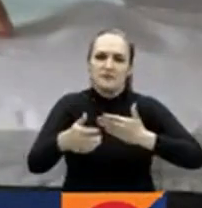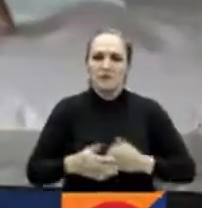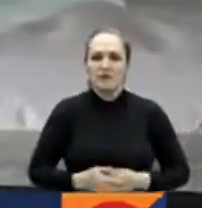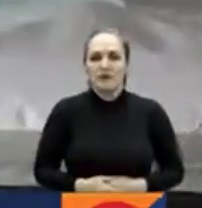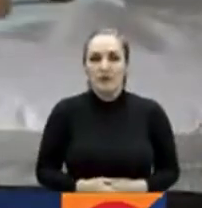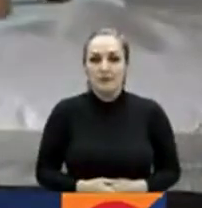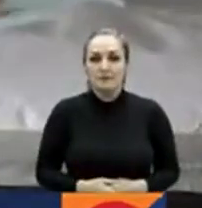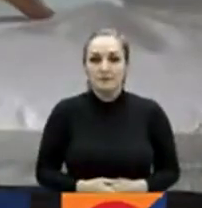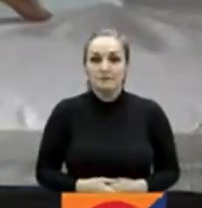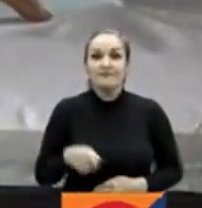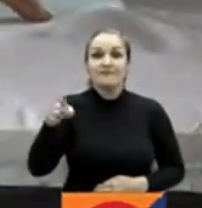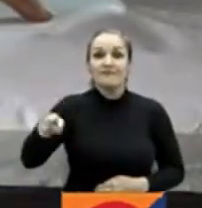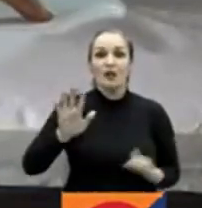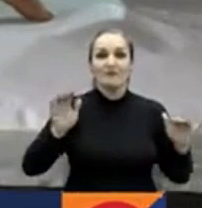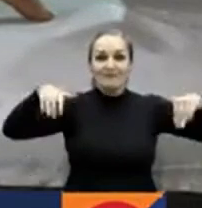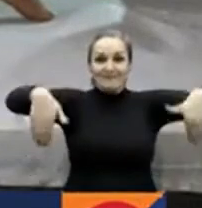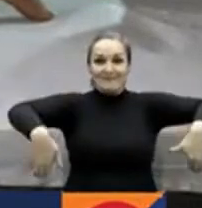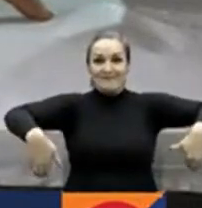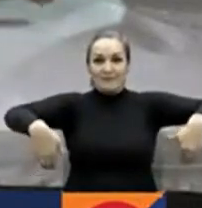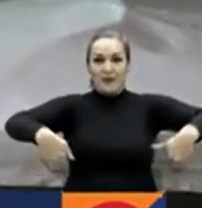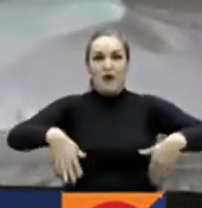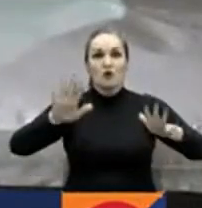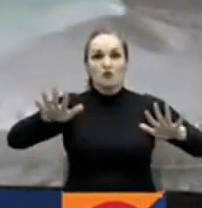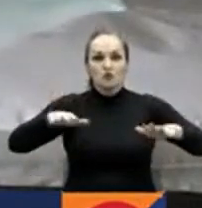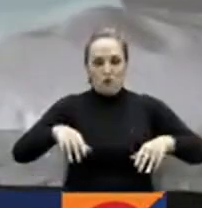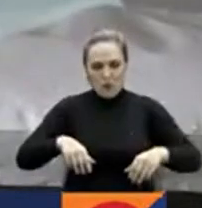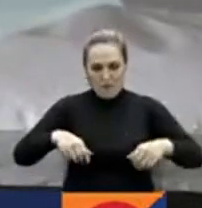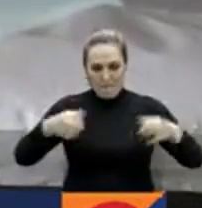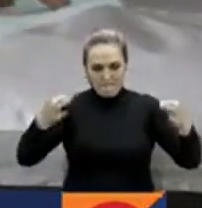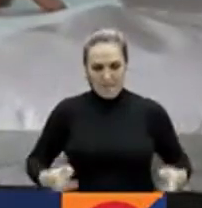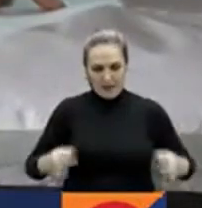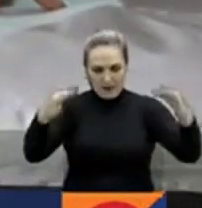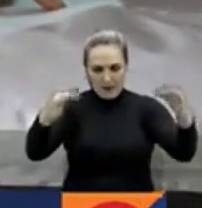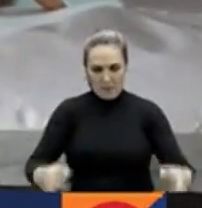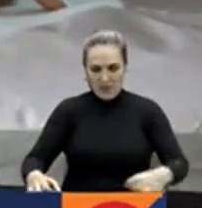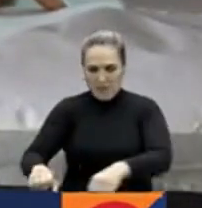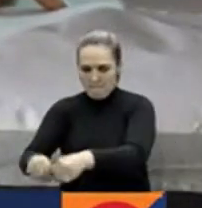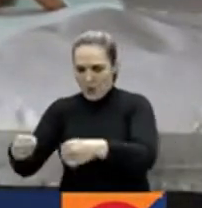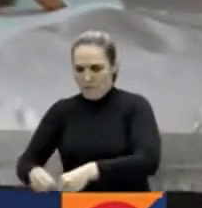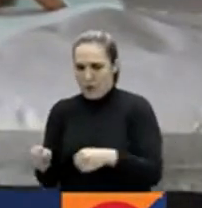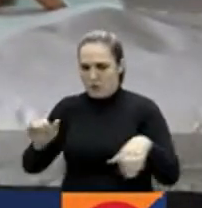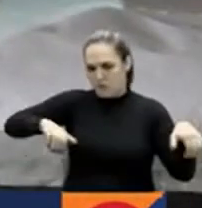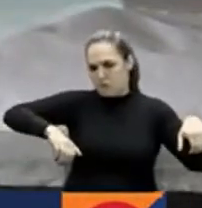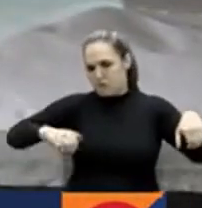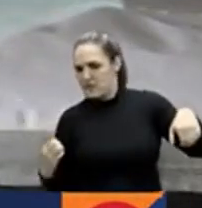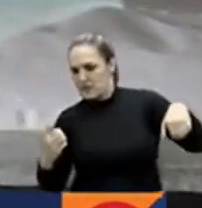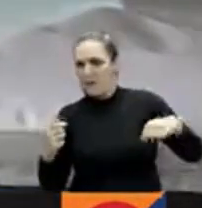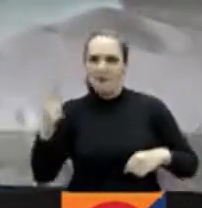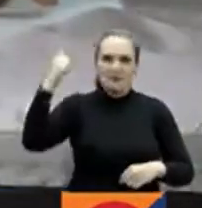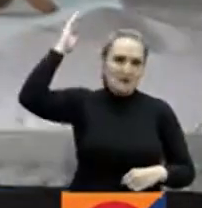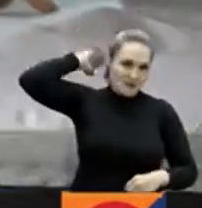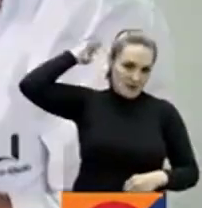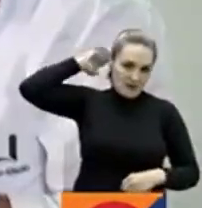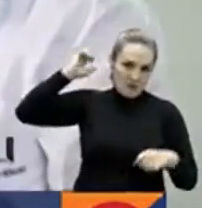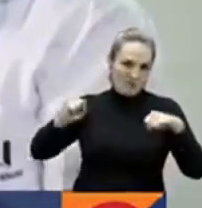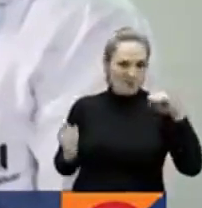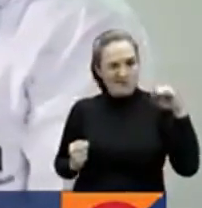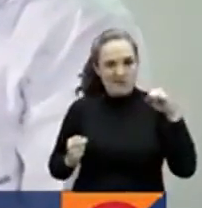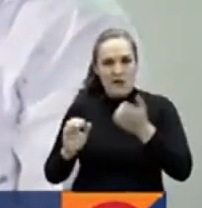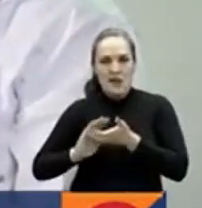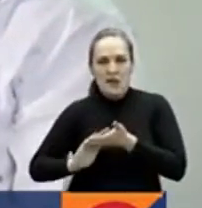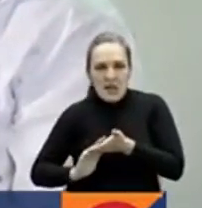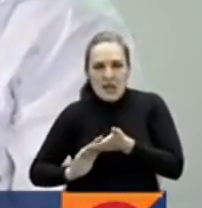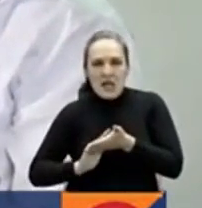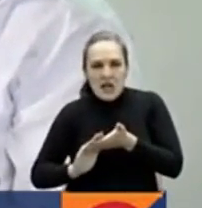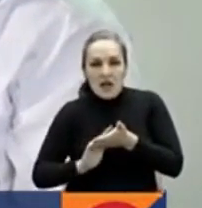Tiene las patas y los apoyabrazos rotos, los dos apoyabrazos, las dos patas y el costado del respaldo. Es